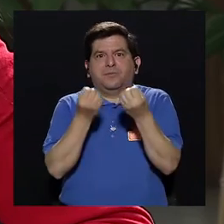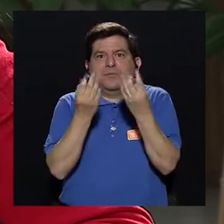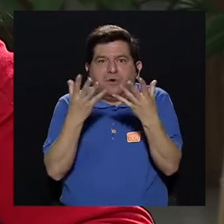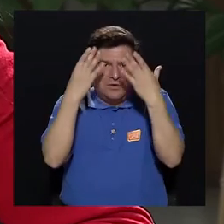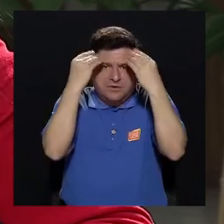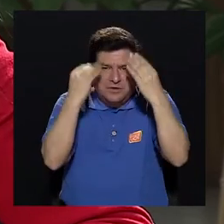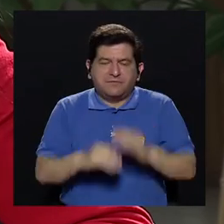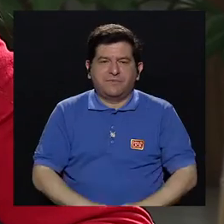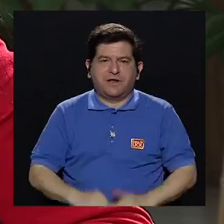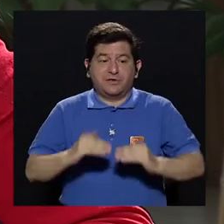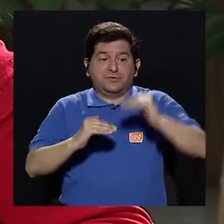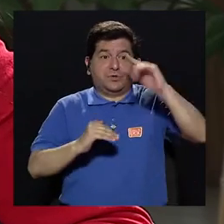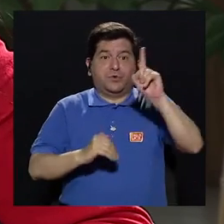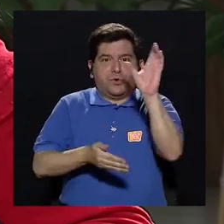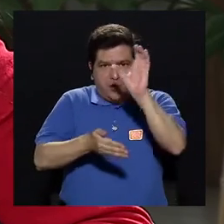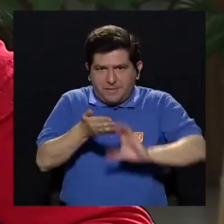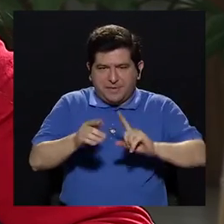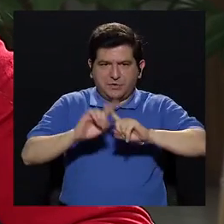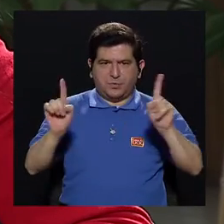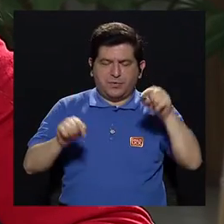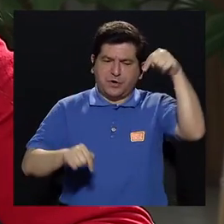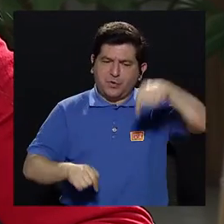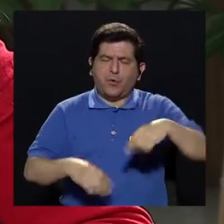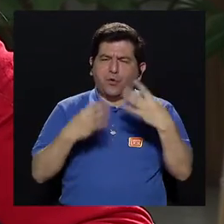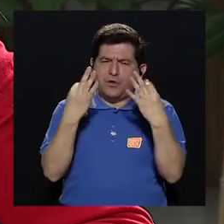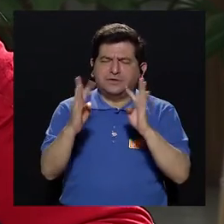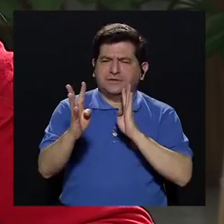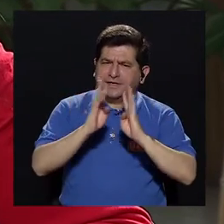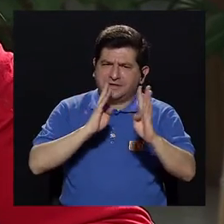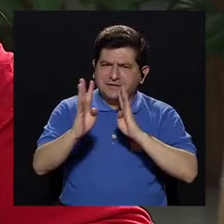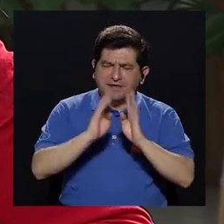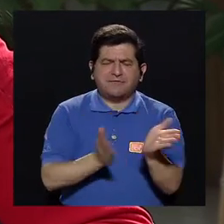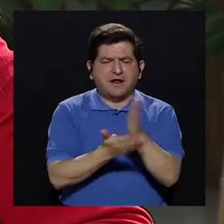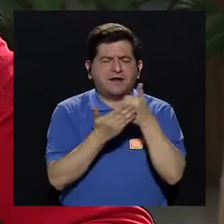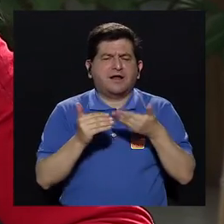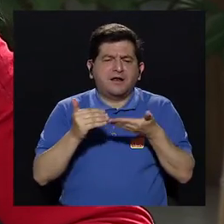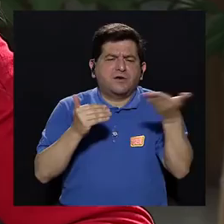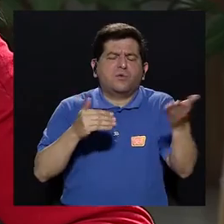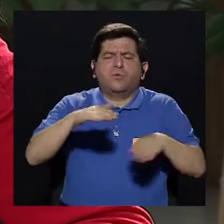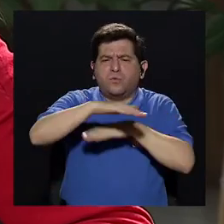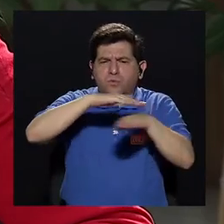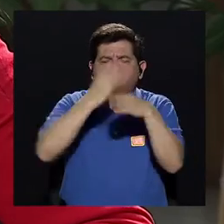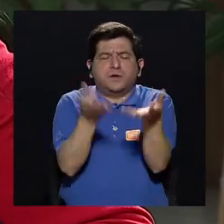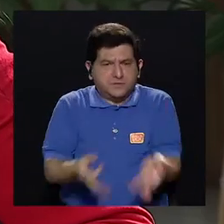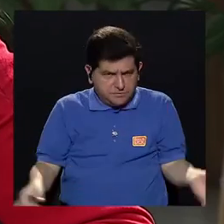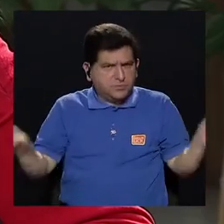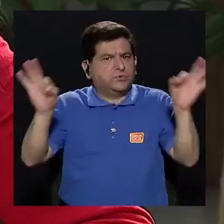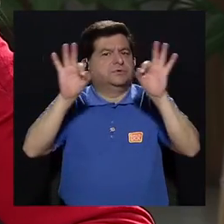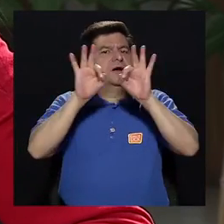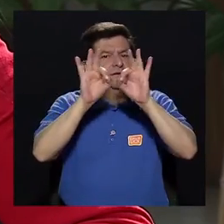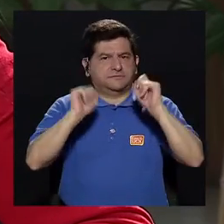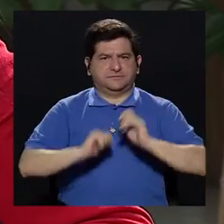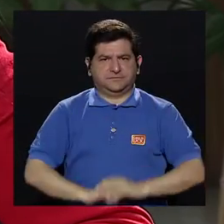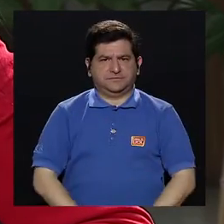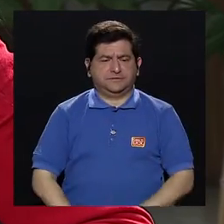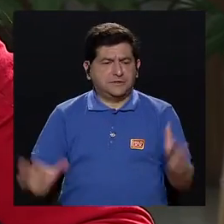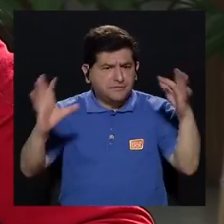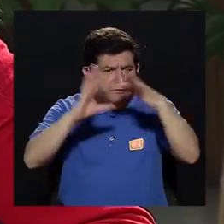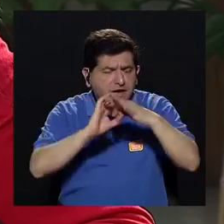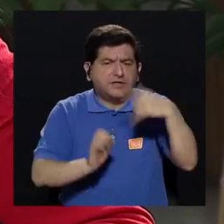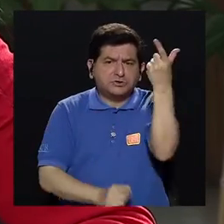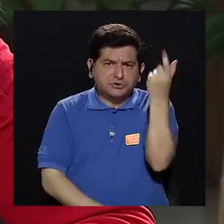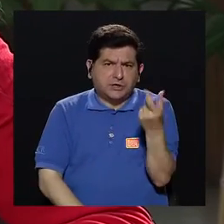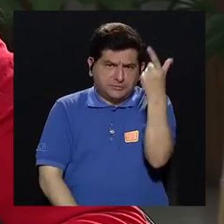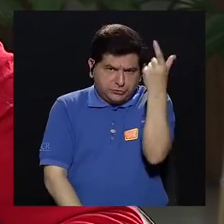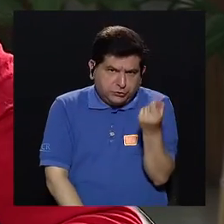Pero para eso, el día de hoy queremos conversar de algunos aspectos básicos e importantes acerca